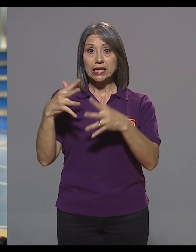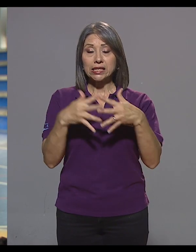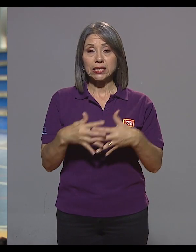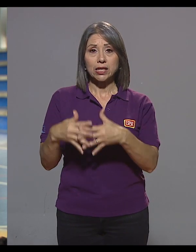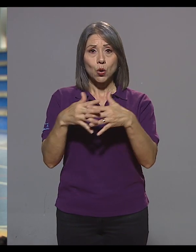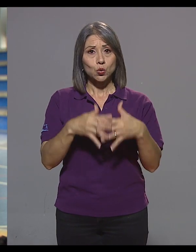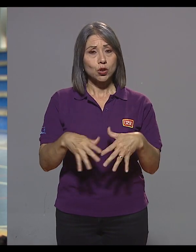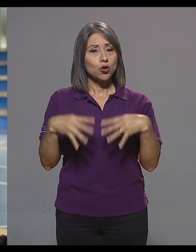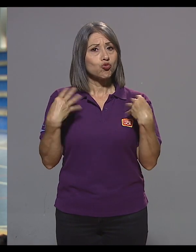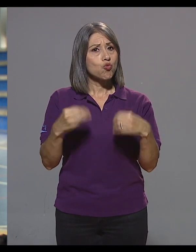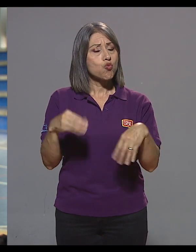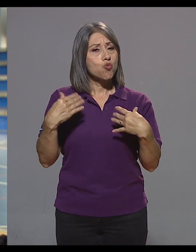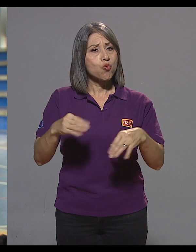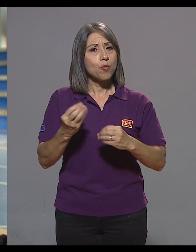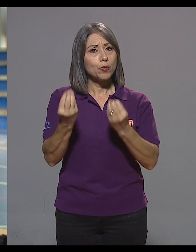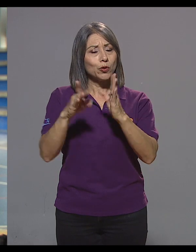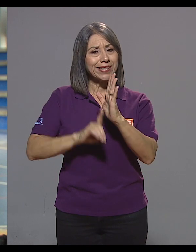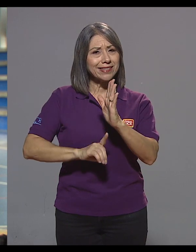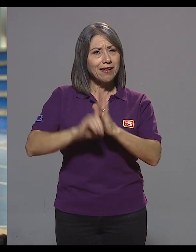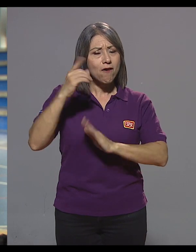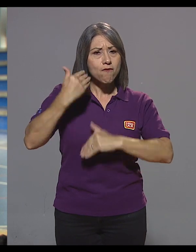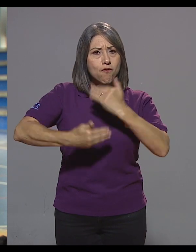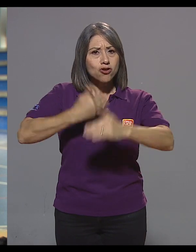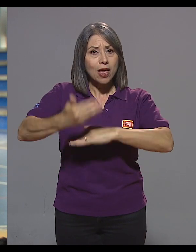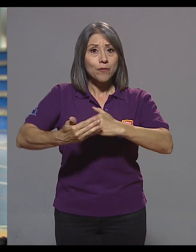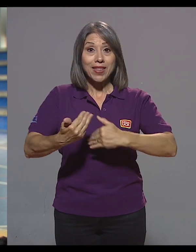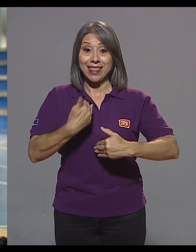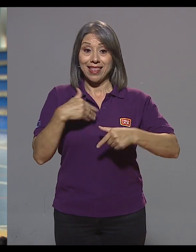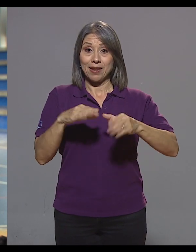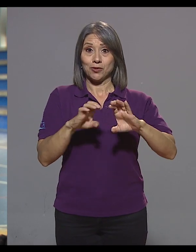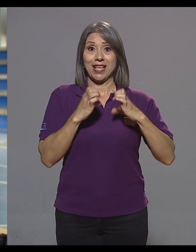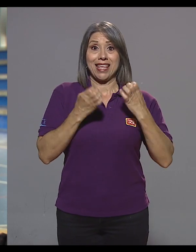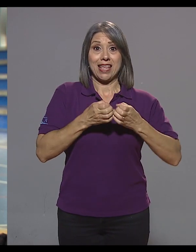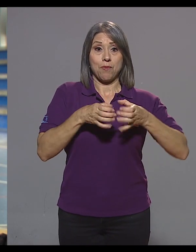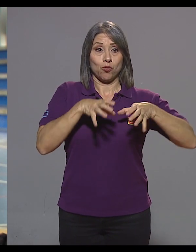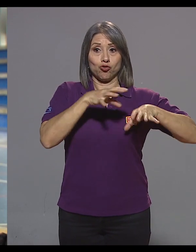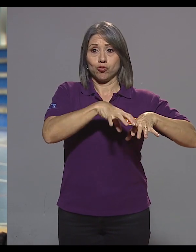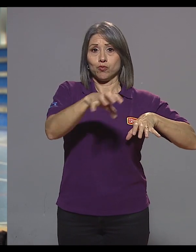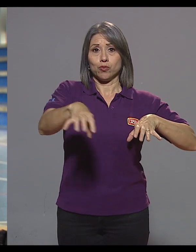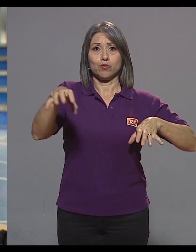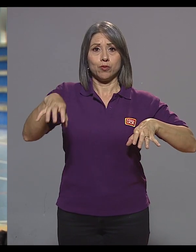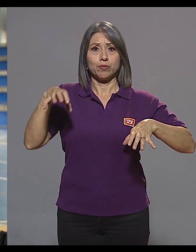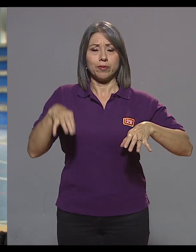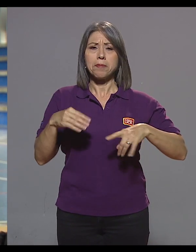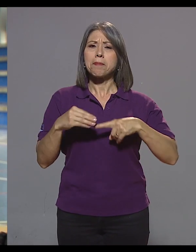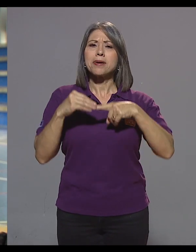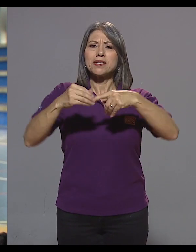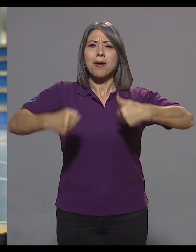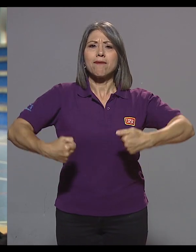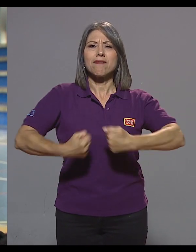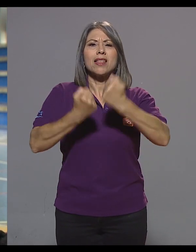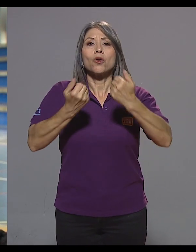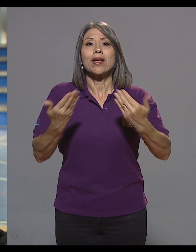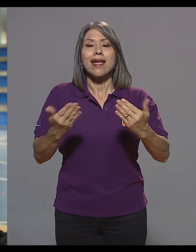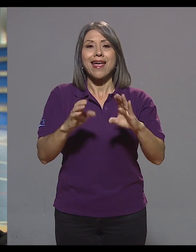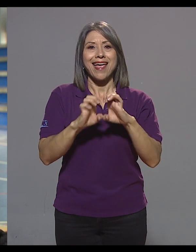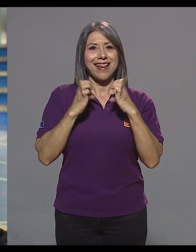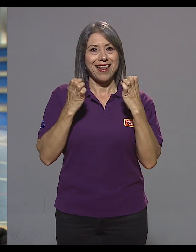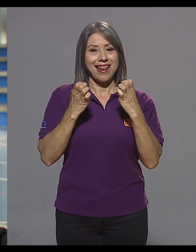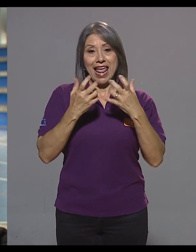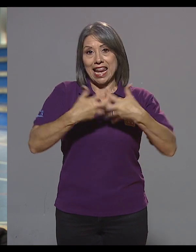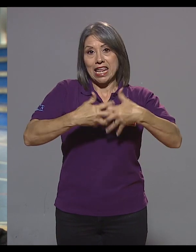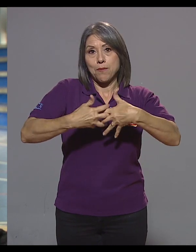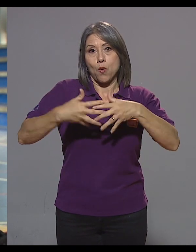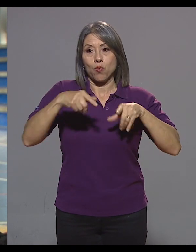En Estados Unidos está bastante desarrollado. Tenemos equipos locales. Uno de los principales retos que tenemos es el equipo,